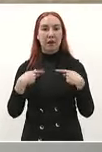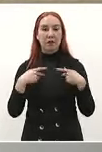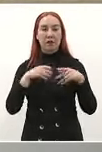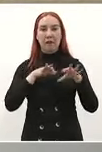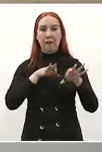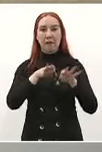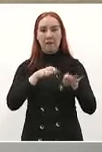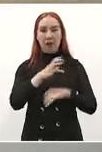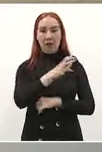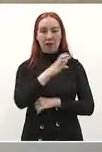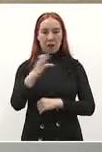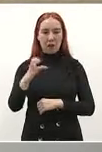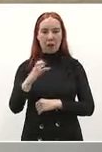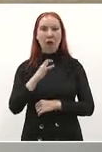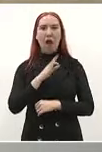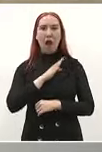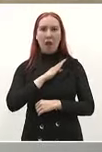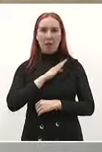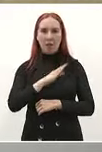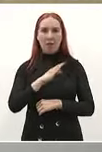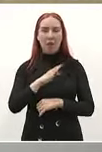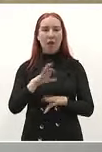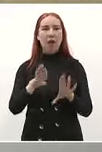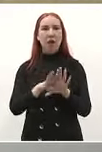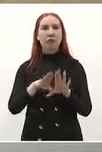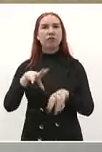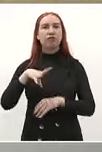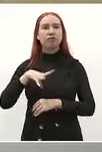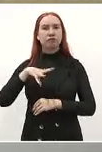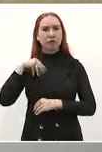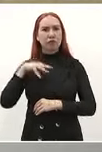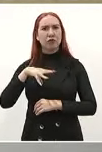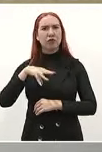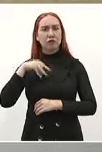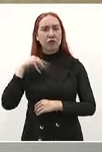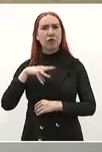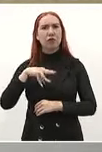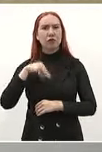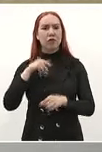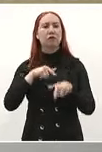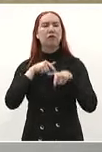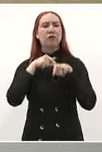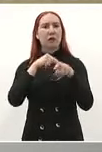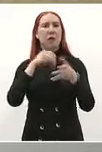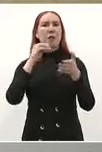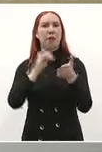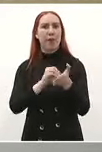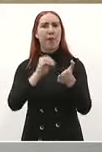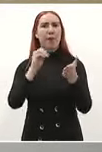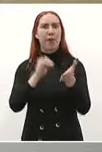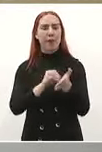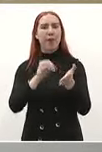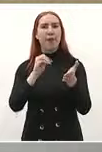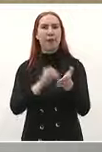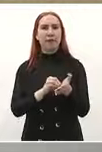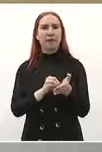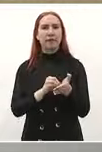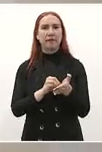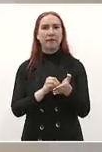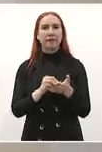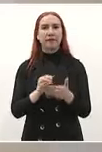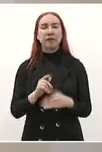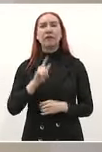vea compensado su esfuerzo que es lo que queremos para decirlo en pocas palabras